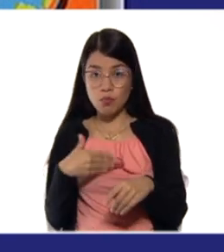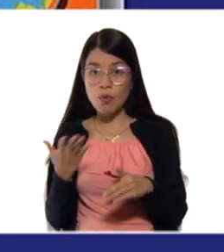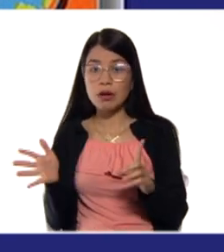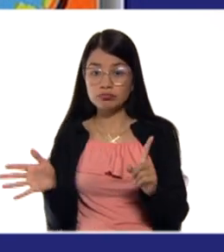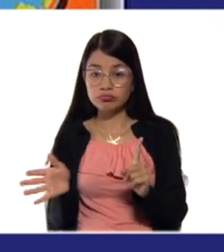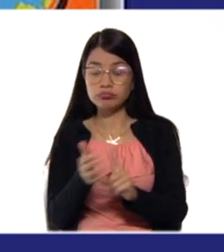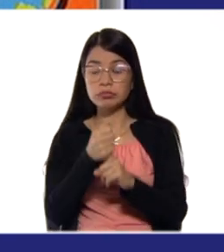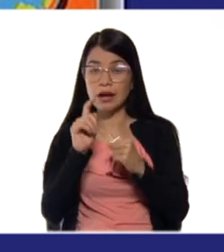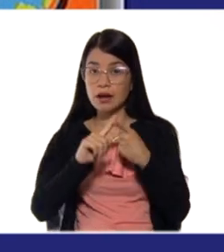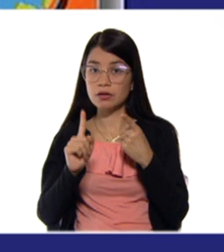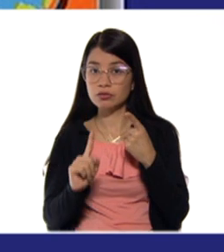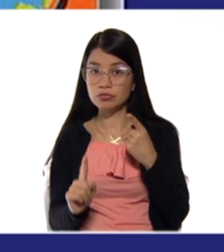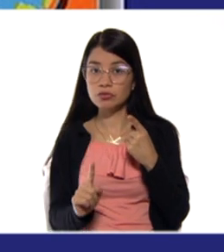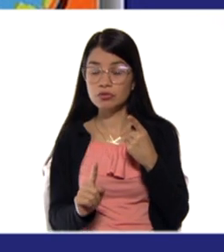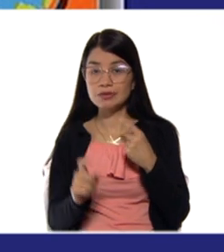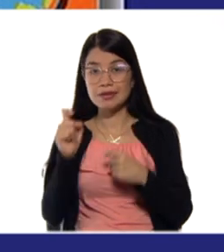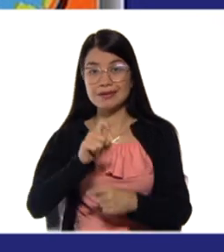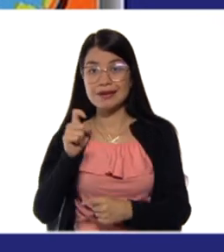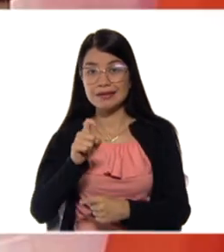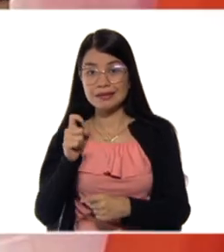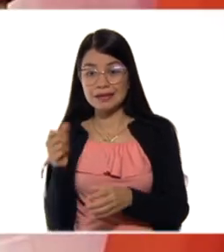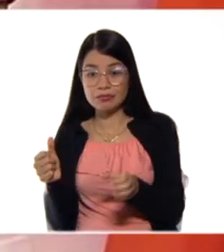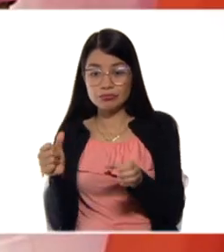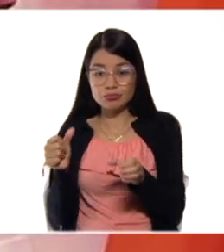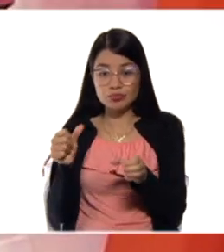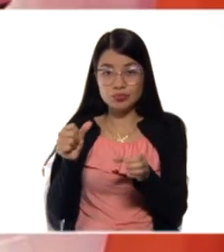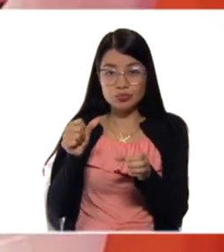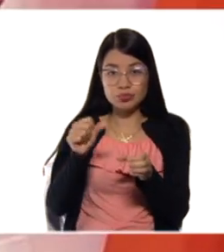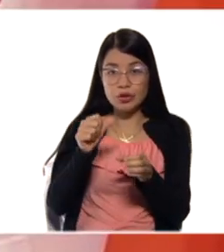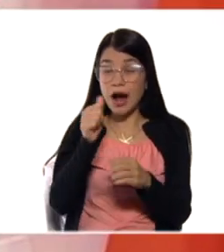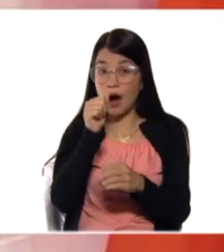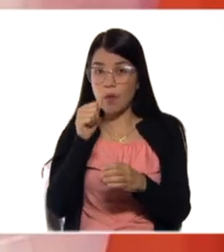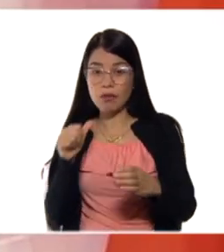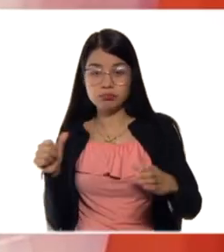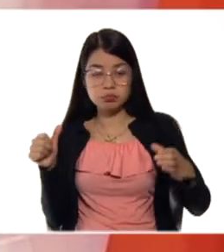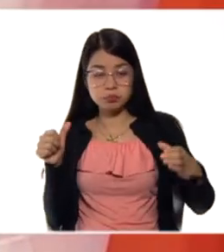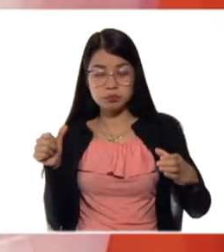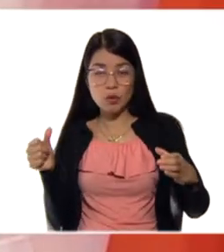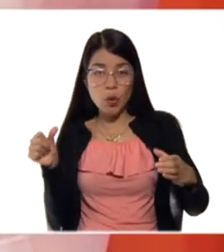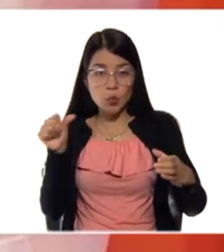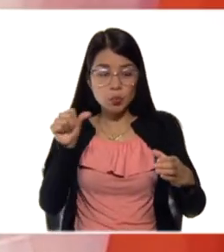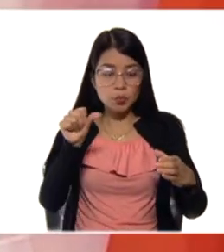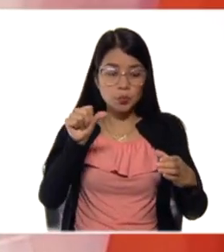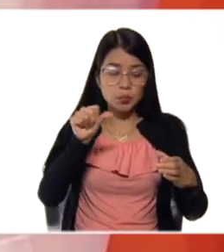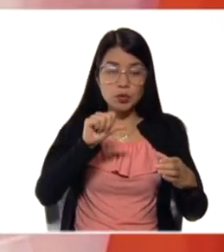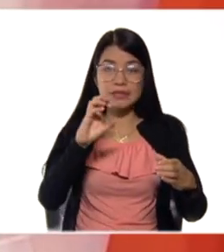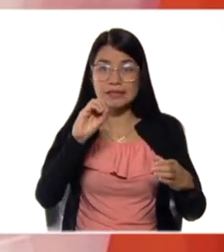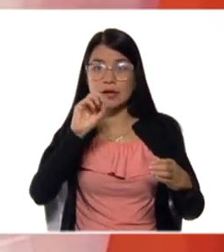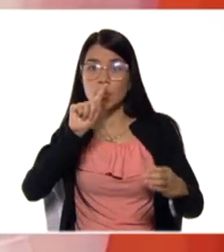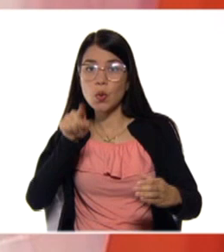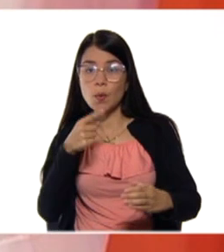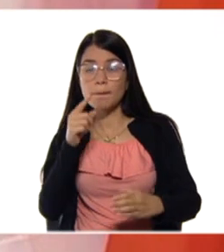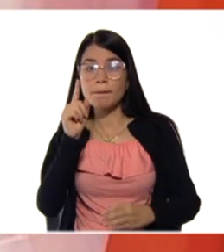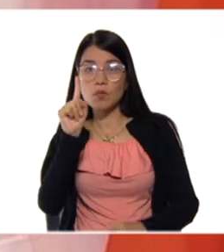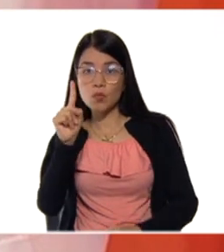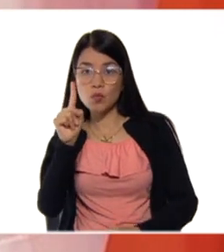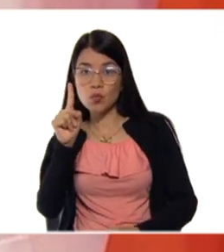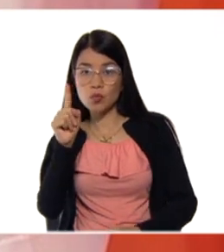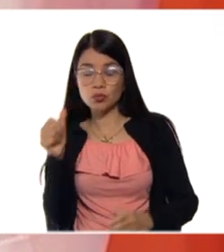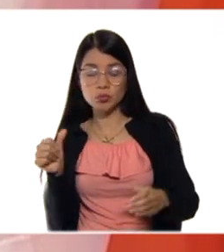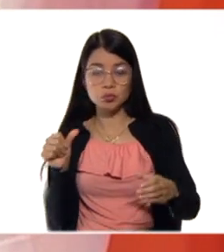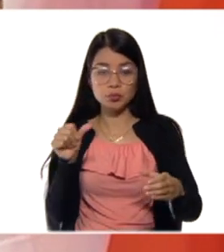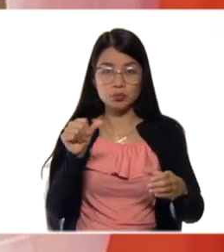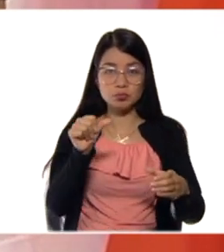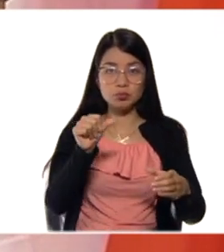se suele añadir una pequeña cantidad de un ácido, ácido sulfúrico, en una concentración de 0,1 molar, en esta